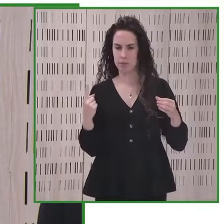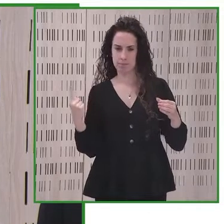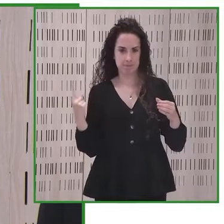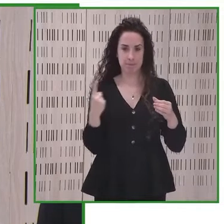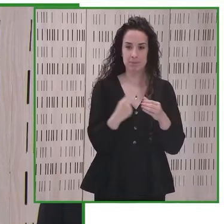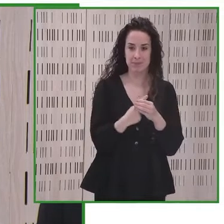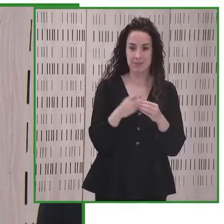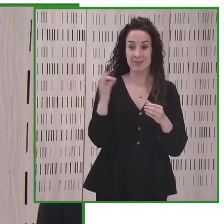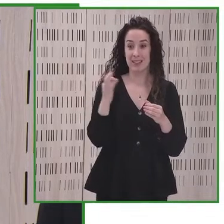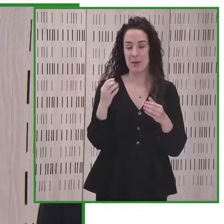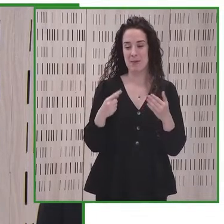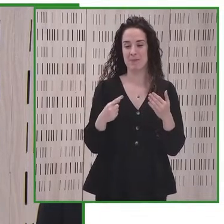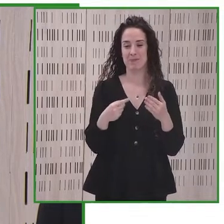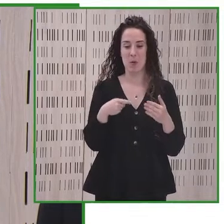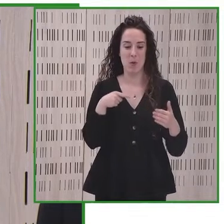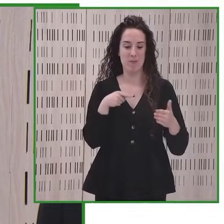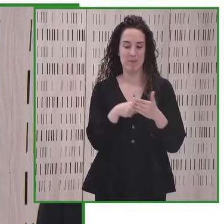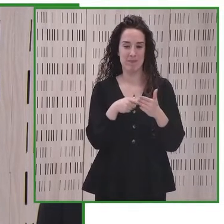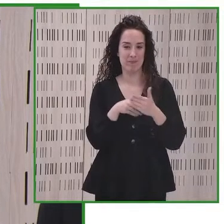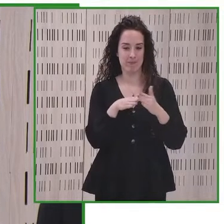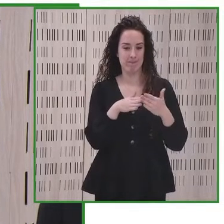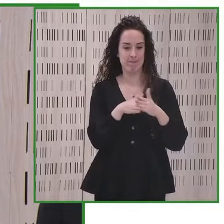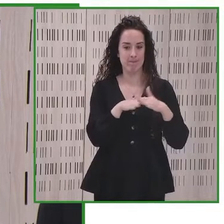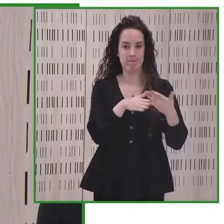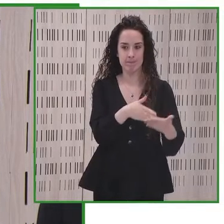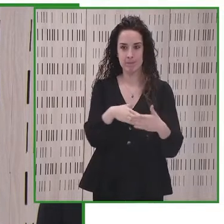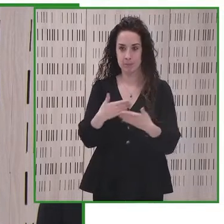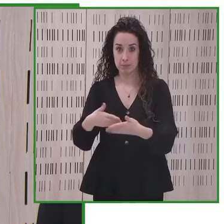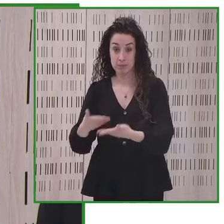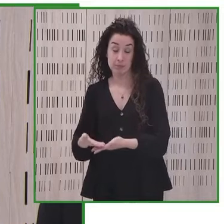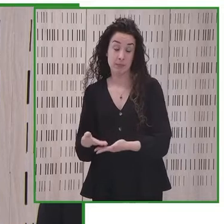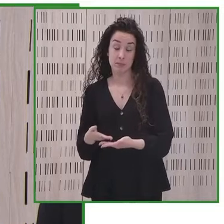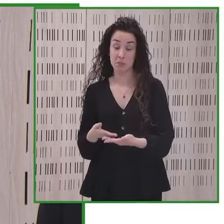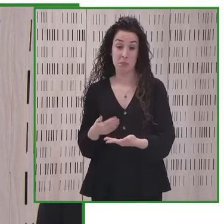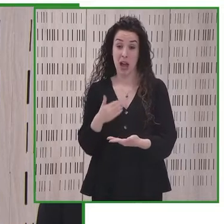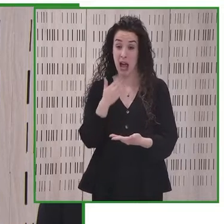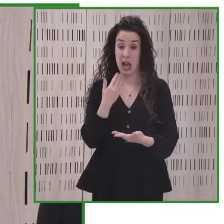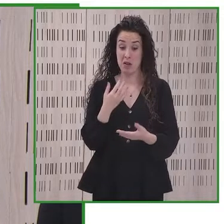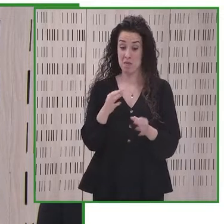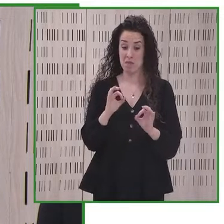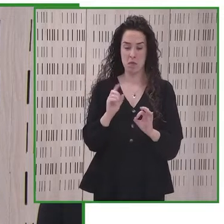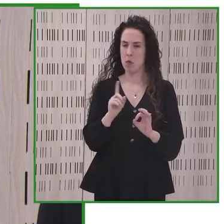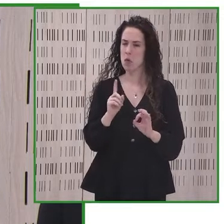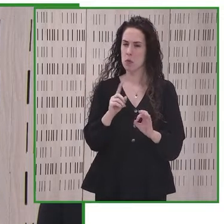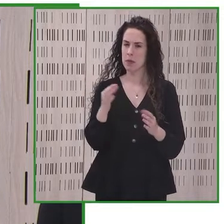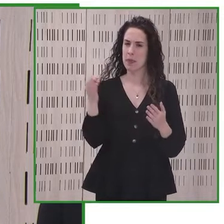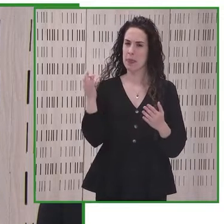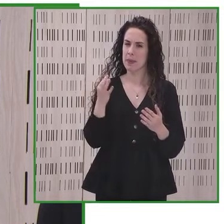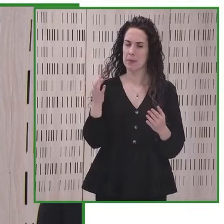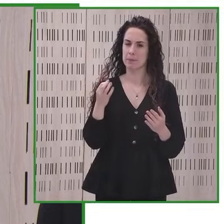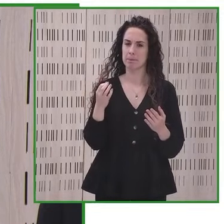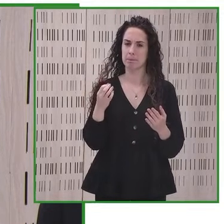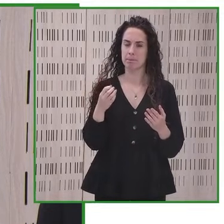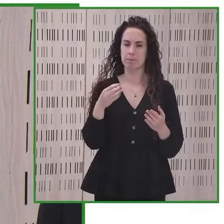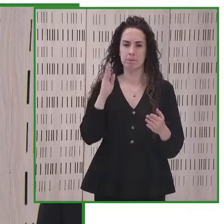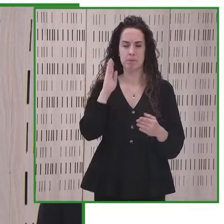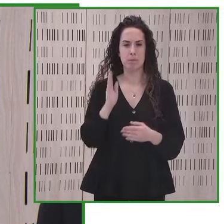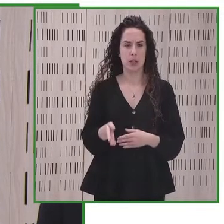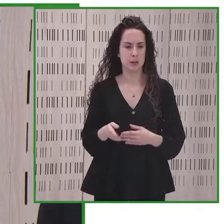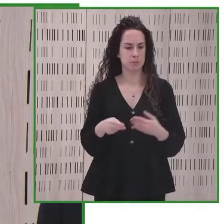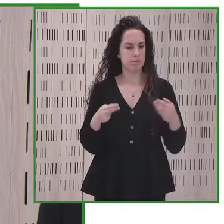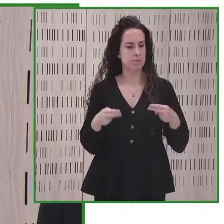distancias y derribar barreras. No solo desde las metáforas o las buenas palabras, también haciendo política,